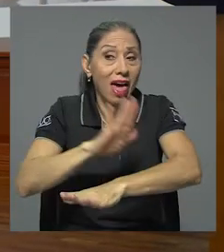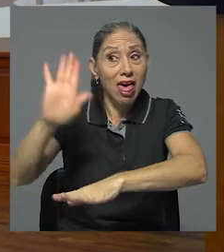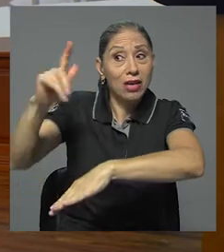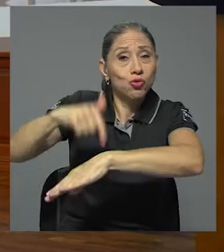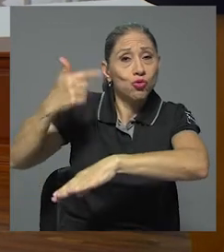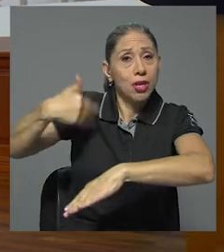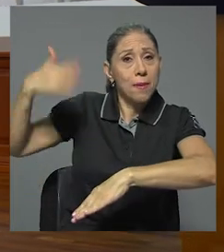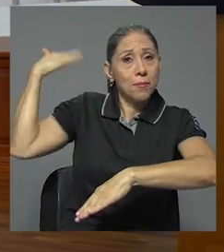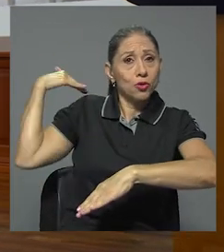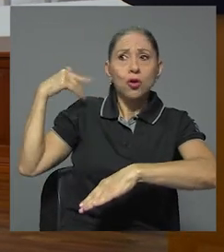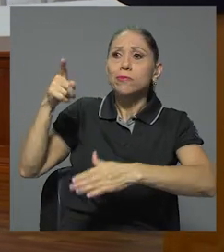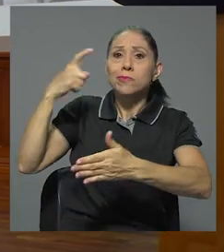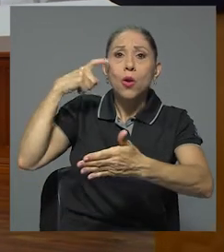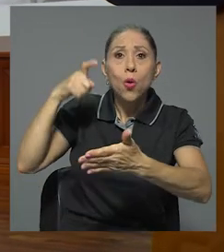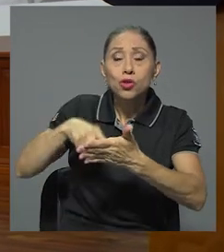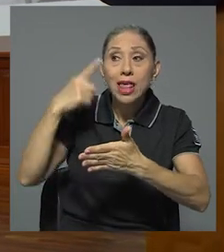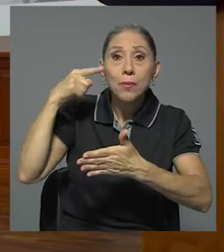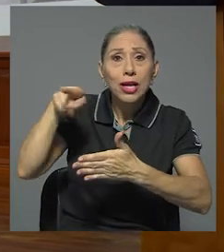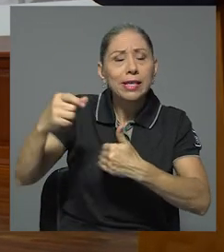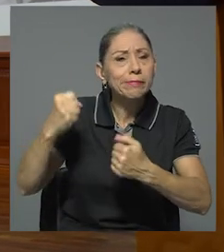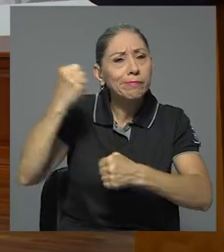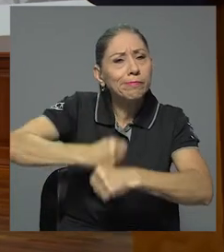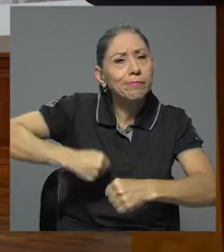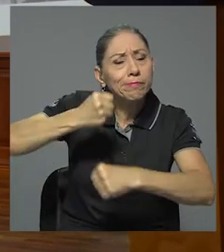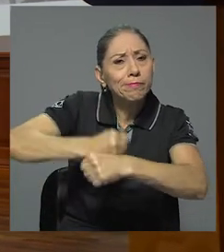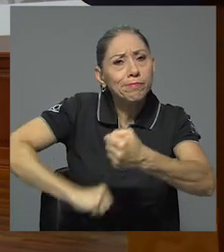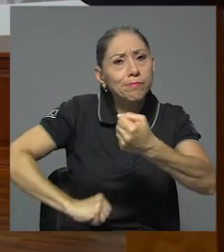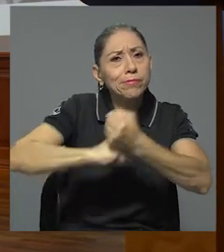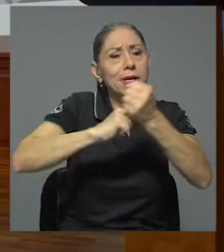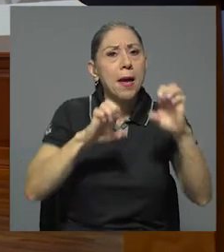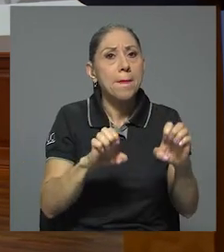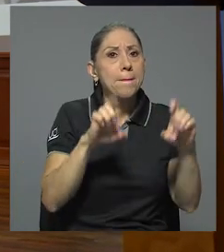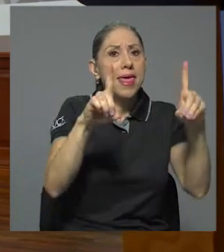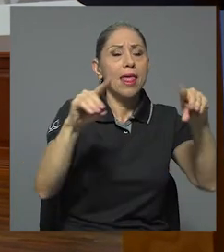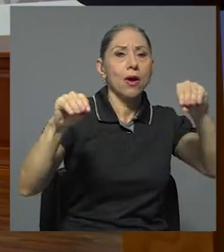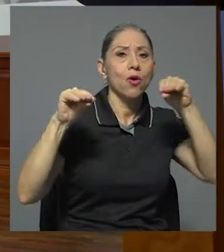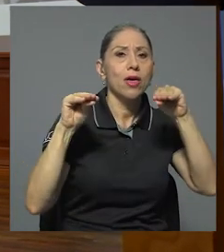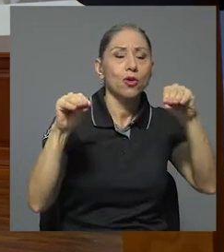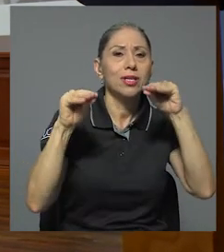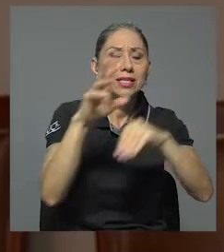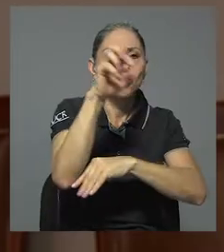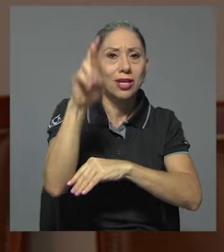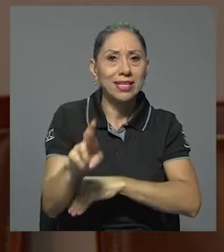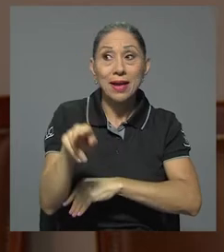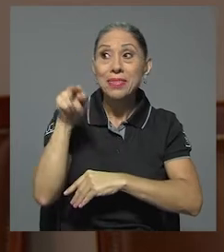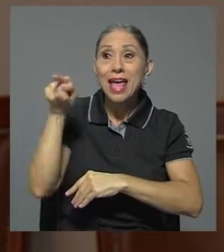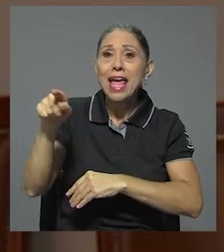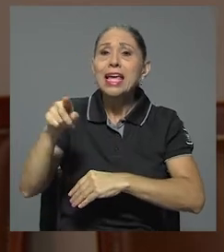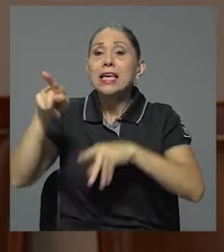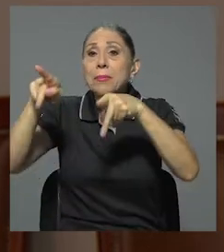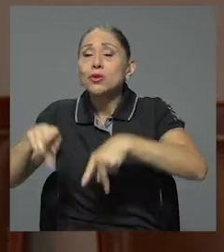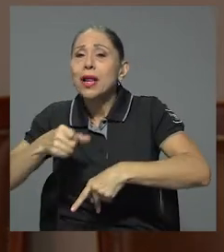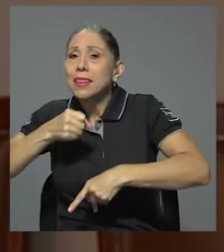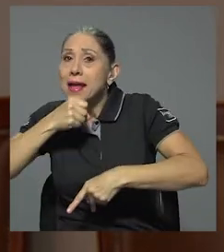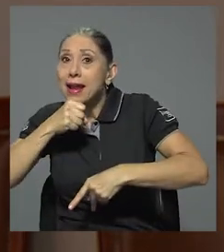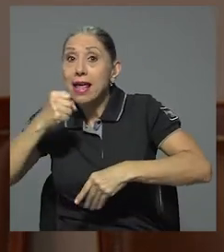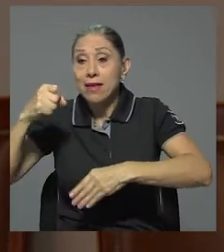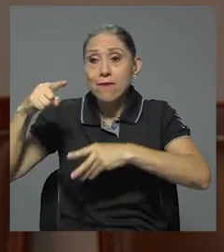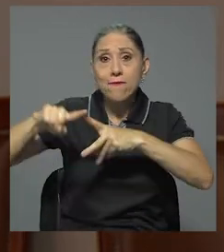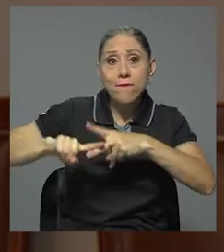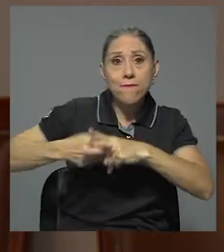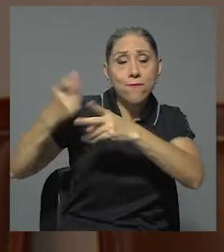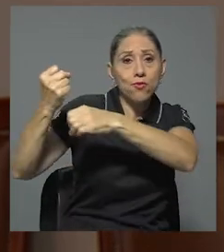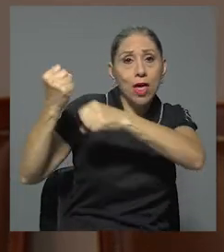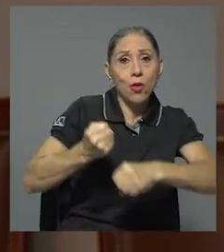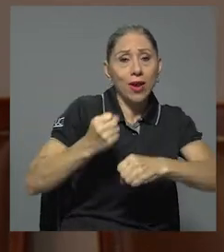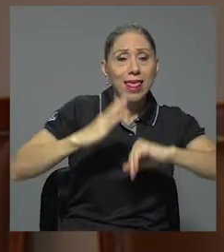reconocida por sus indudables aportes a la pedagogía y la docencia costarricenses. Fue decana y fundadora de la Facultad de